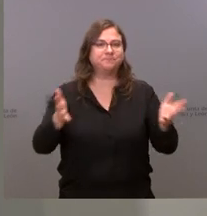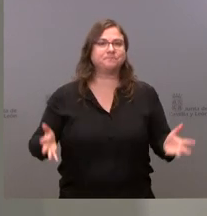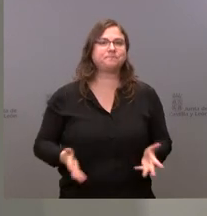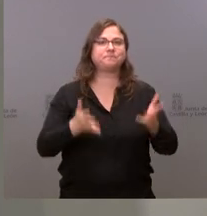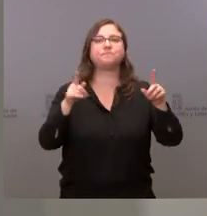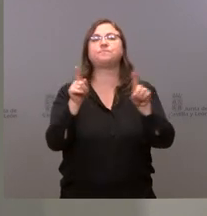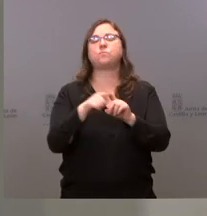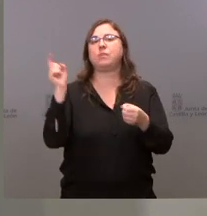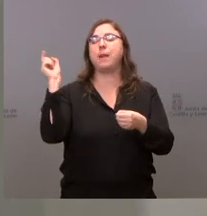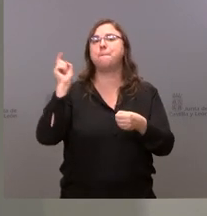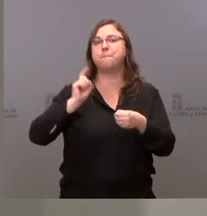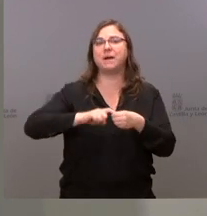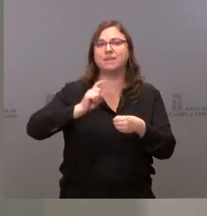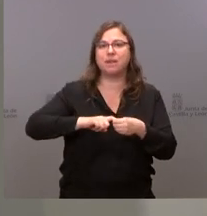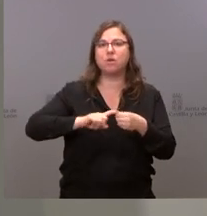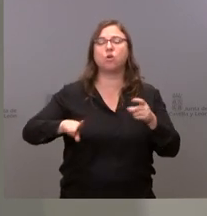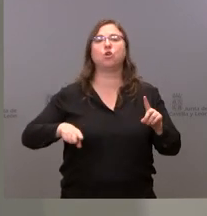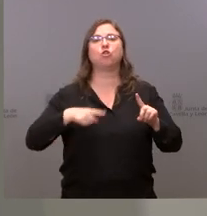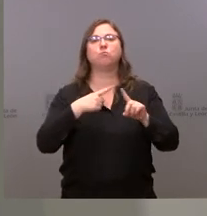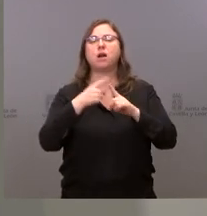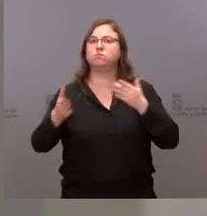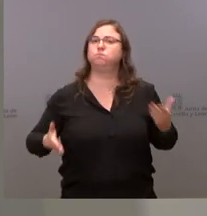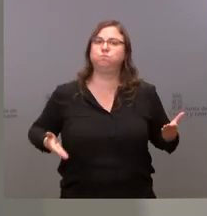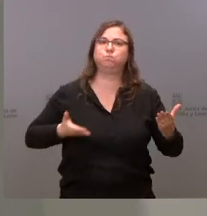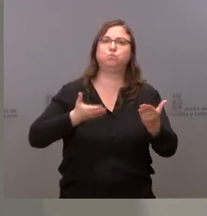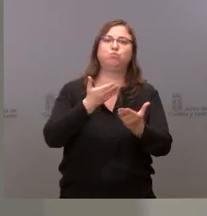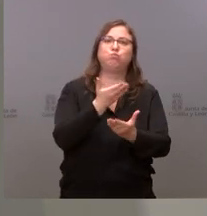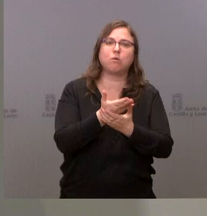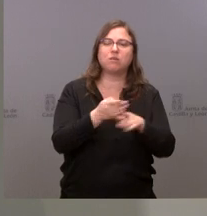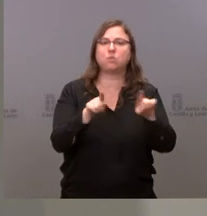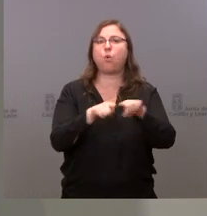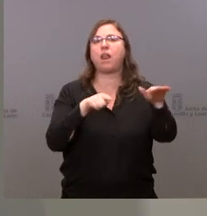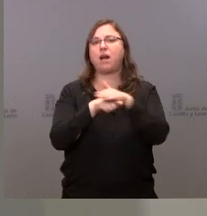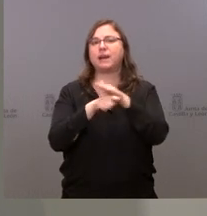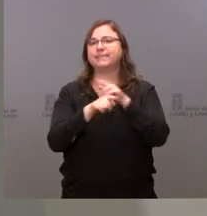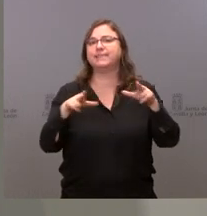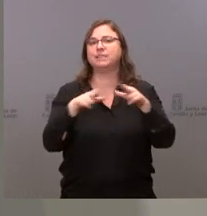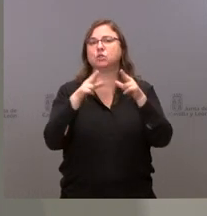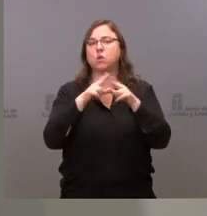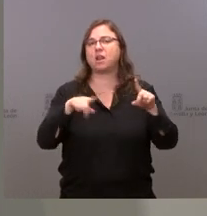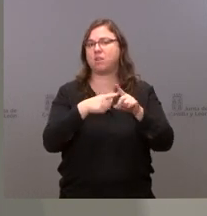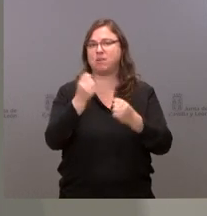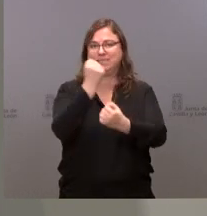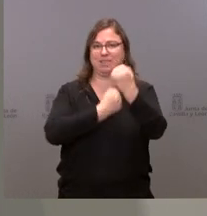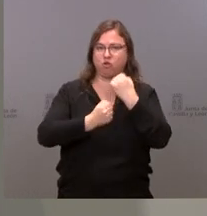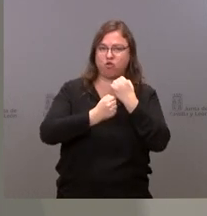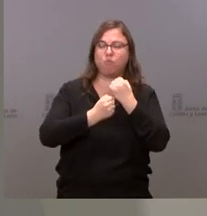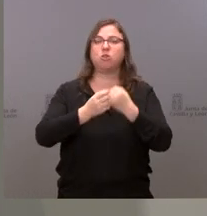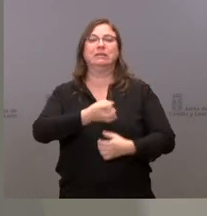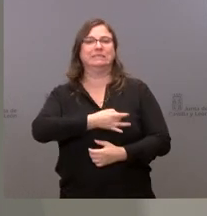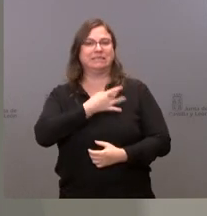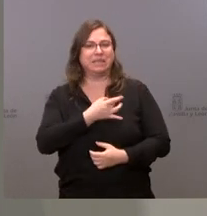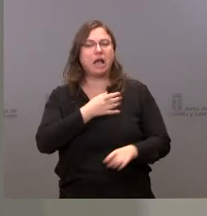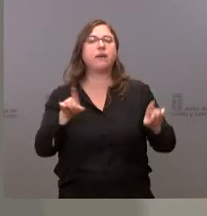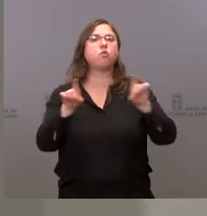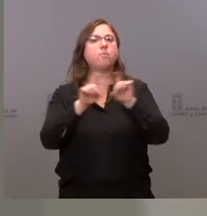la participación, la propuesta de agentes sociales y económicos de sindicatos y empresas en